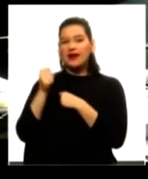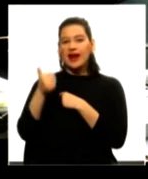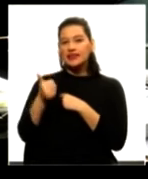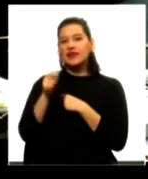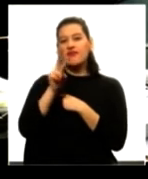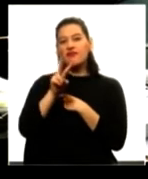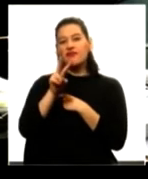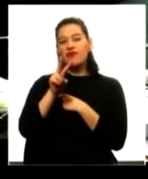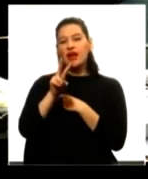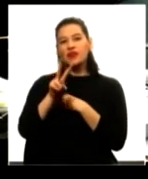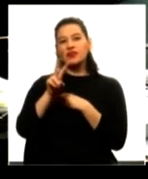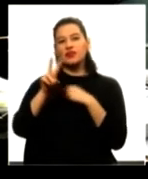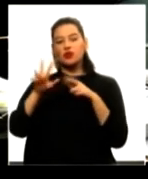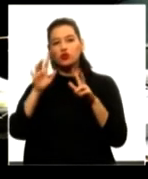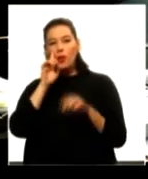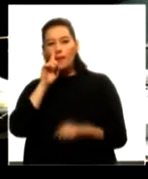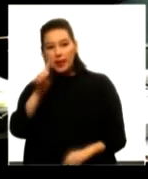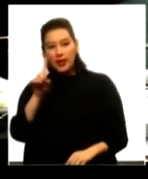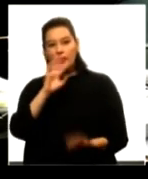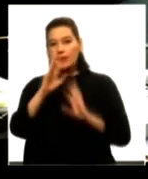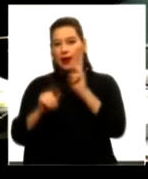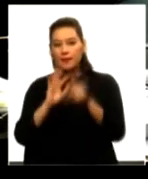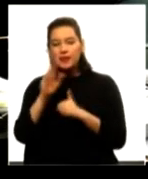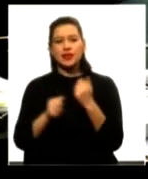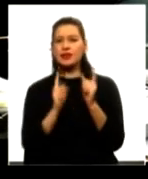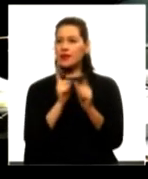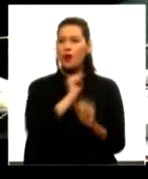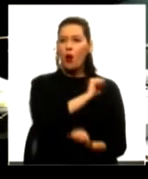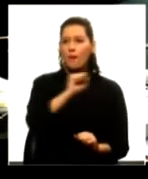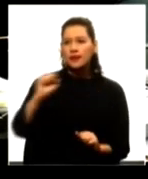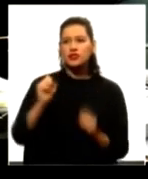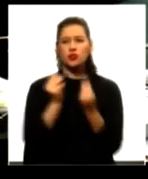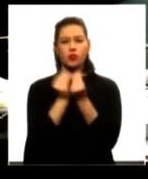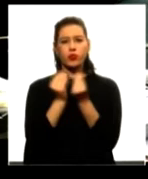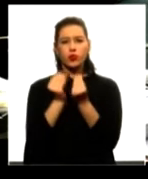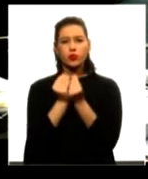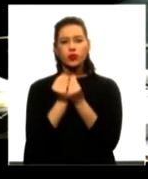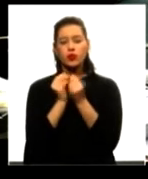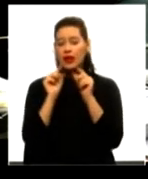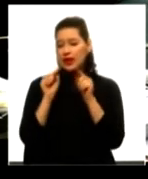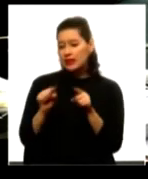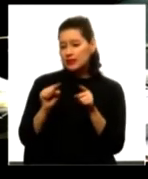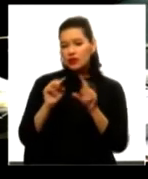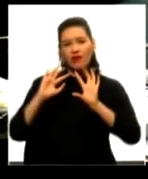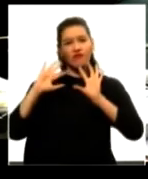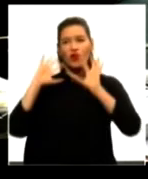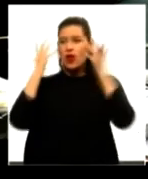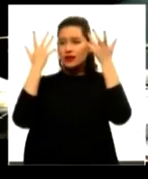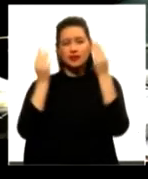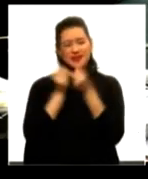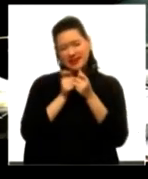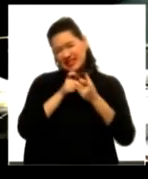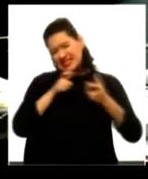rapiñas y 400 homicidios y que parecería que esa cadencia de violencia,